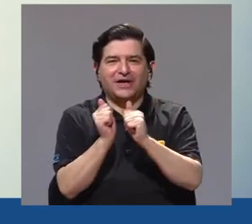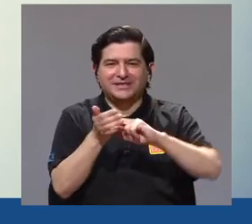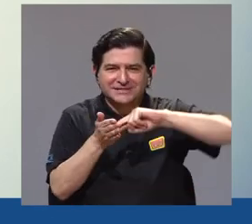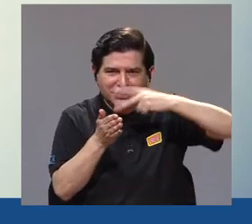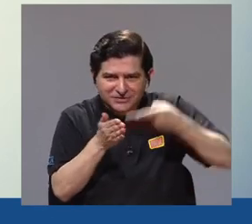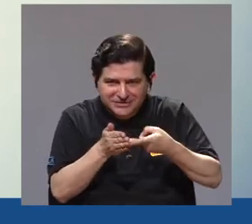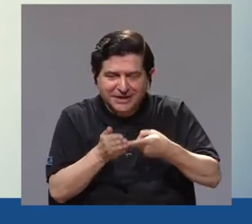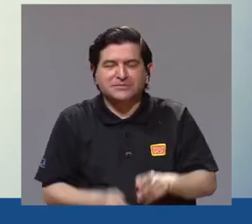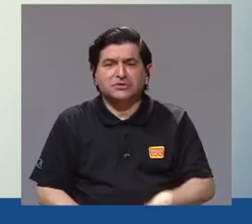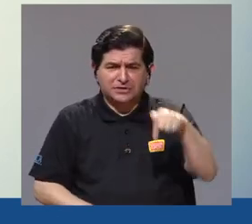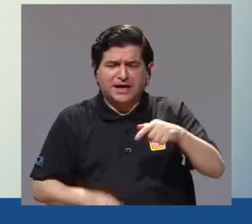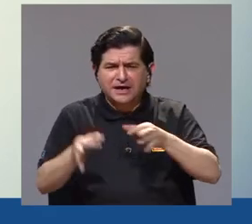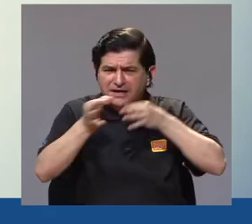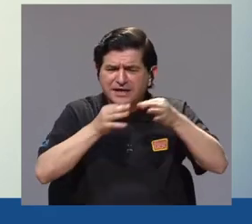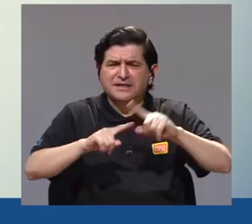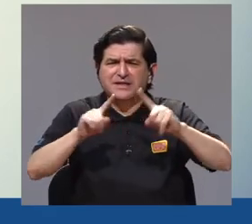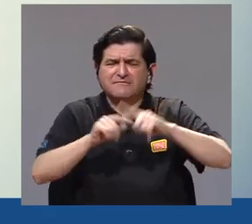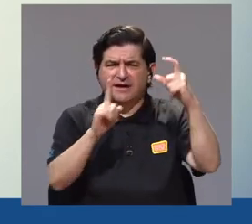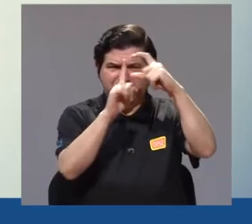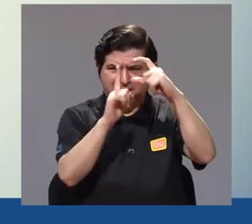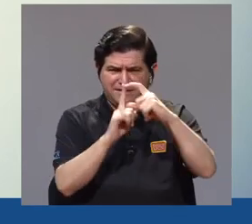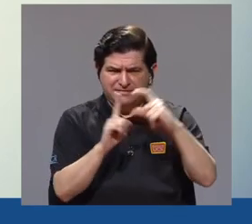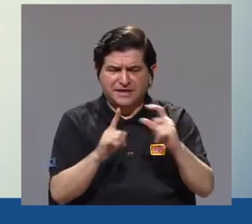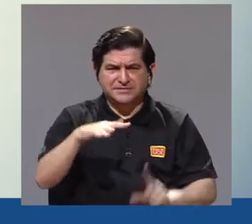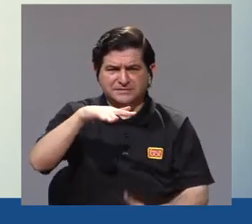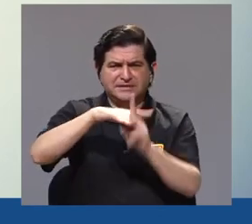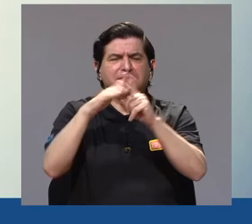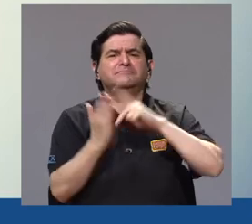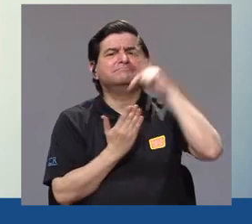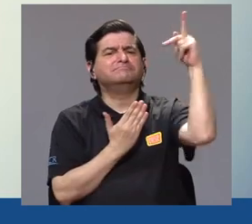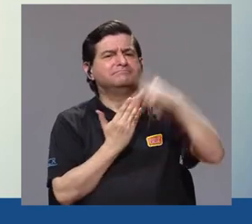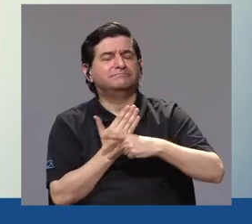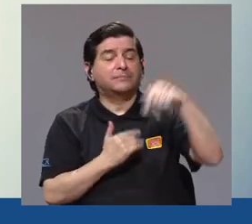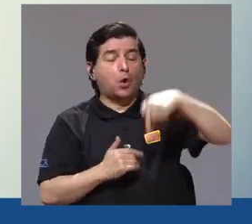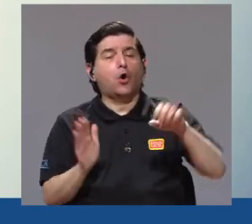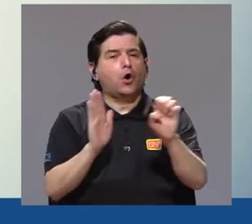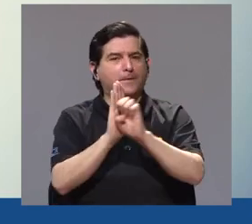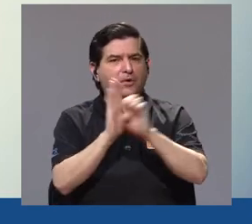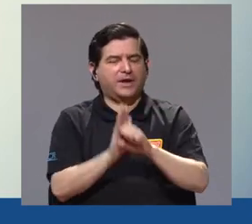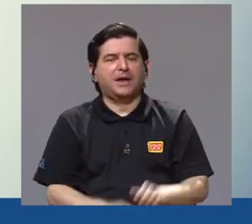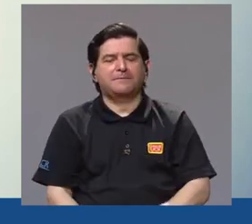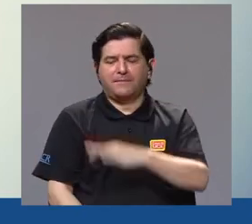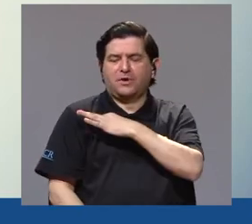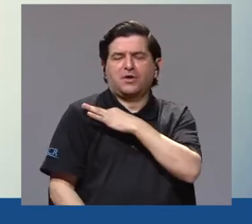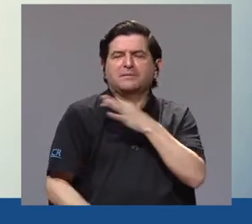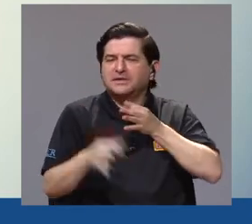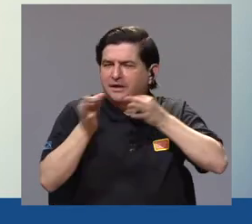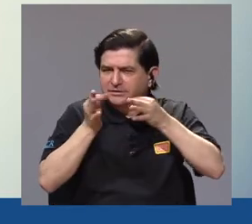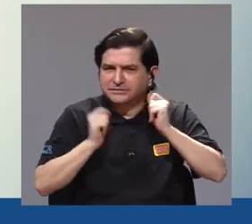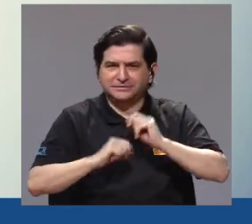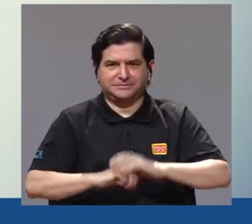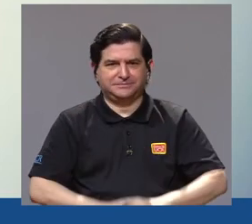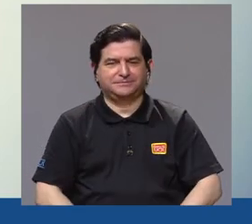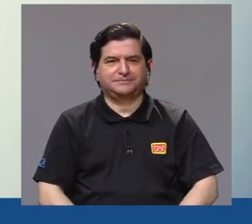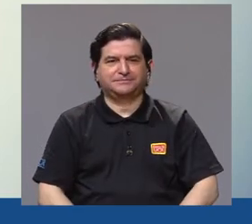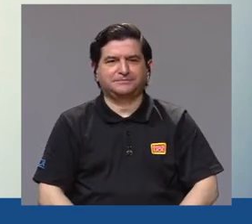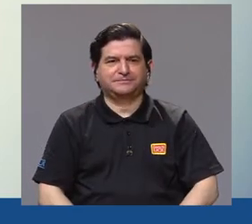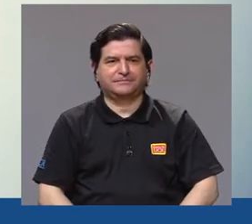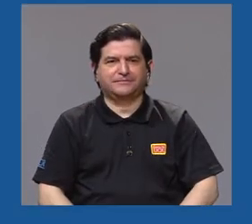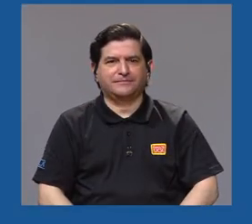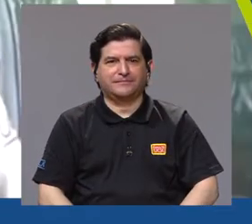Conceptos el espacio donde definimos algunos términos que se usaron durante el programa. Hoy, por ejemplo, nuestro invitado dijo